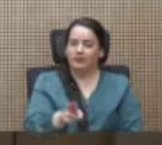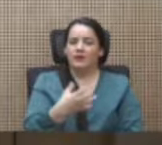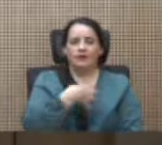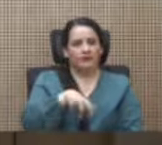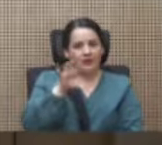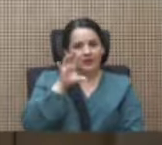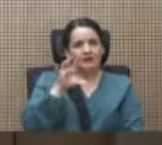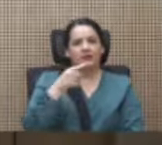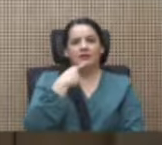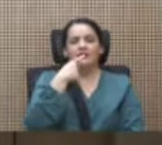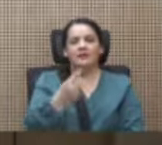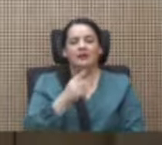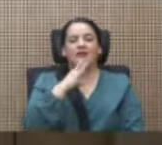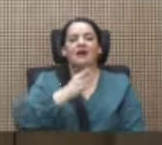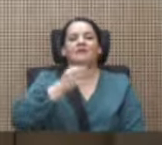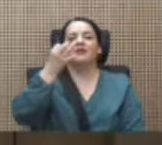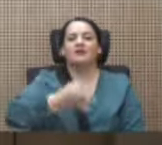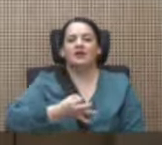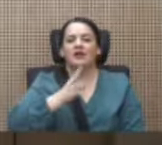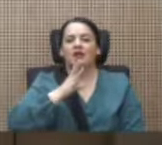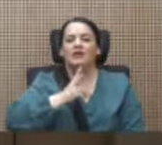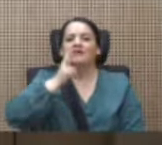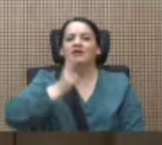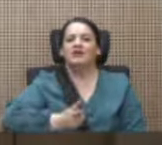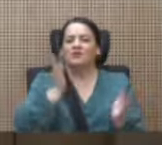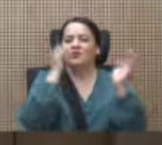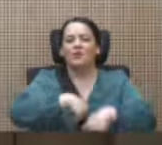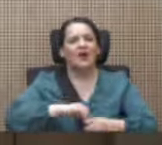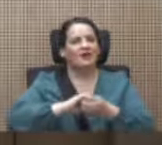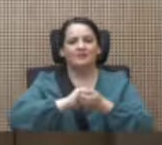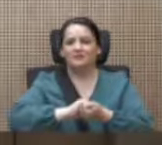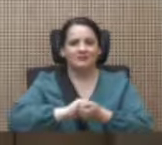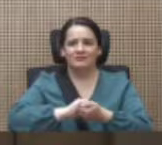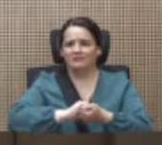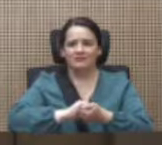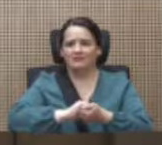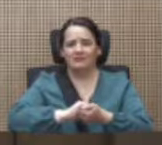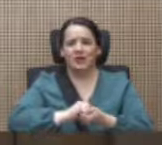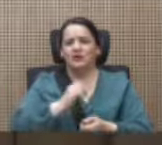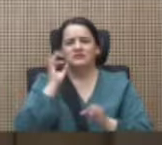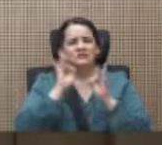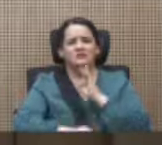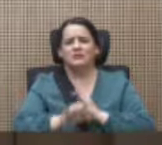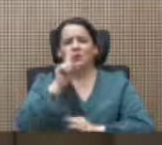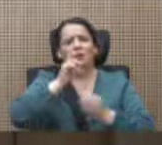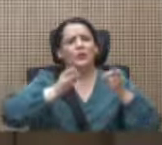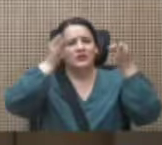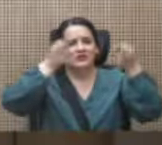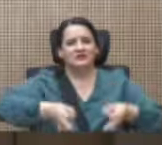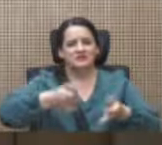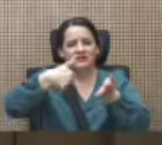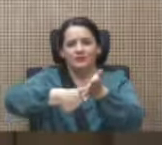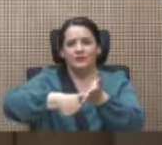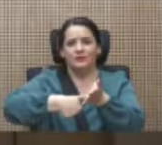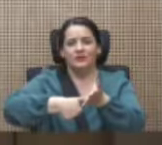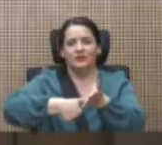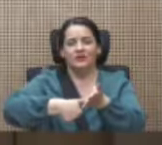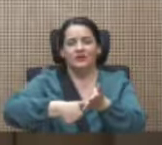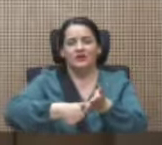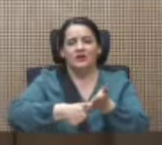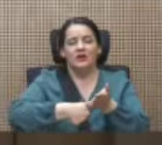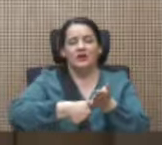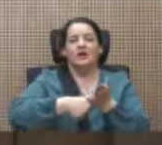se merece que le digan la verdad. La verdad es que no hay ningún pacto. Es simplemente una decisión de votar los dos